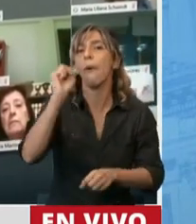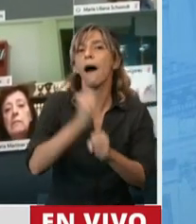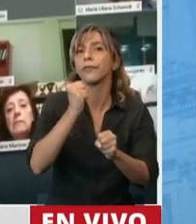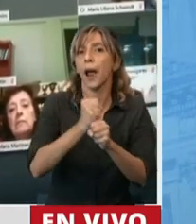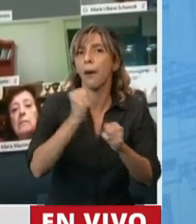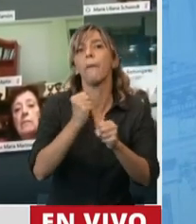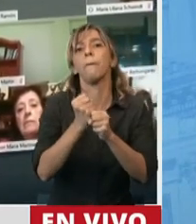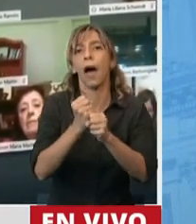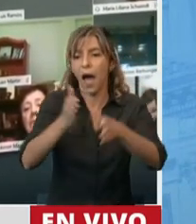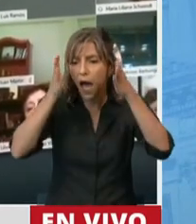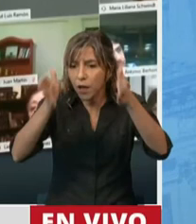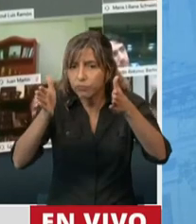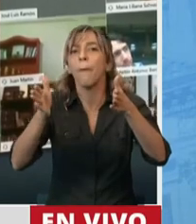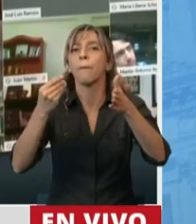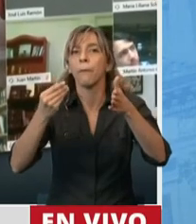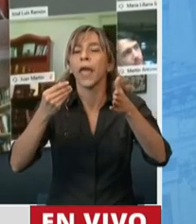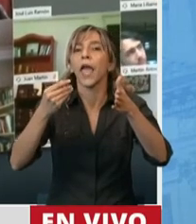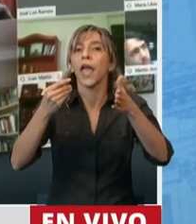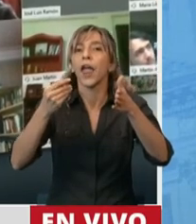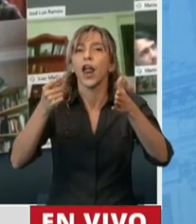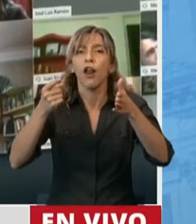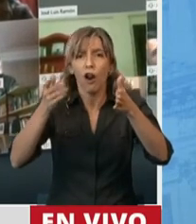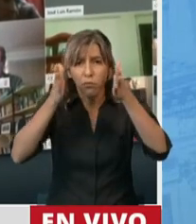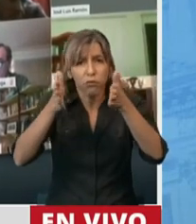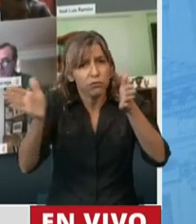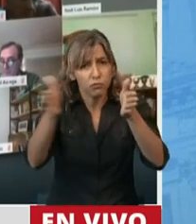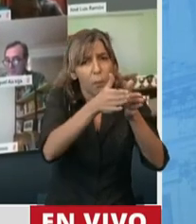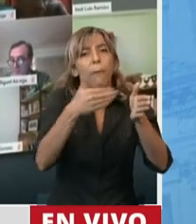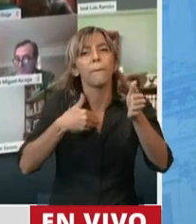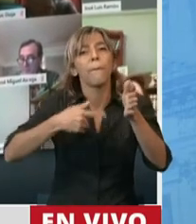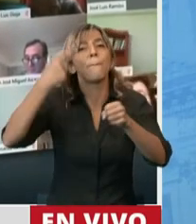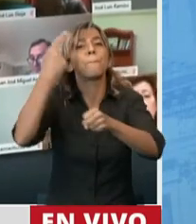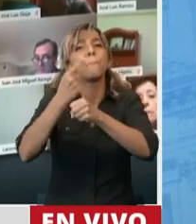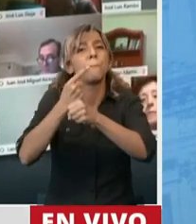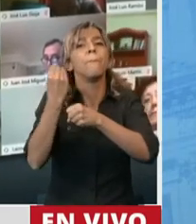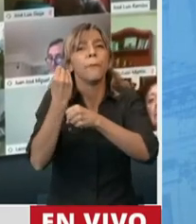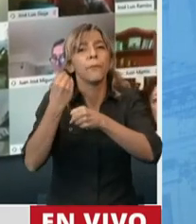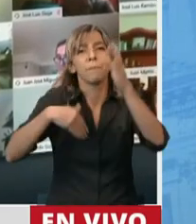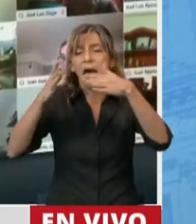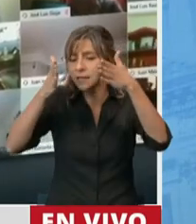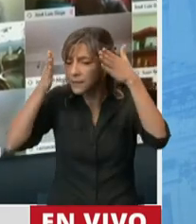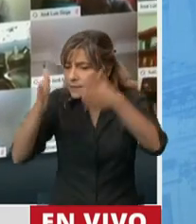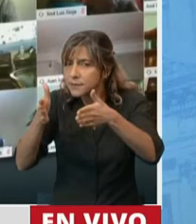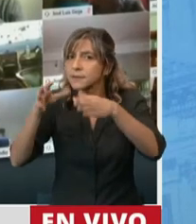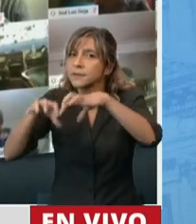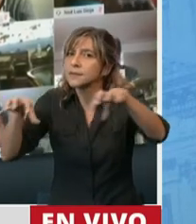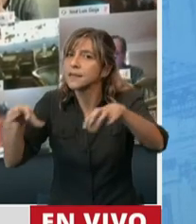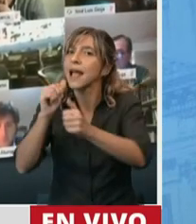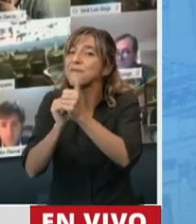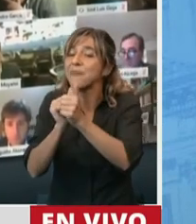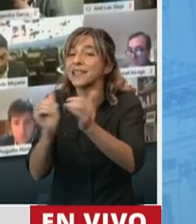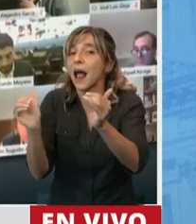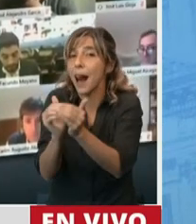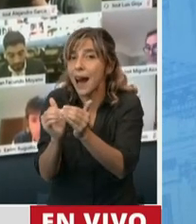abajo. Y empezar por los de abajo. En esta ley significa ayudar a las empresas que recién empiezan